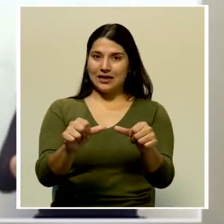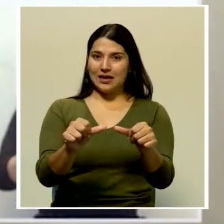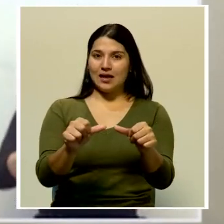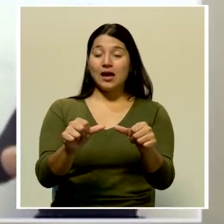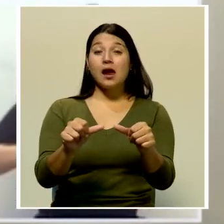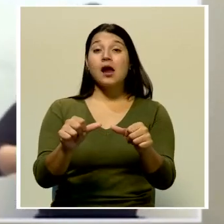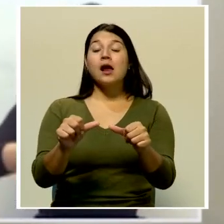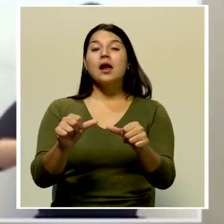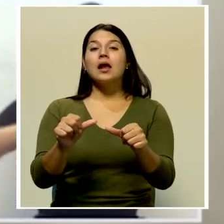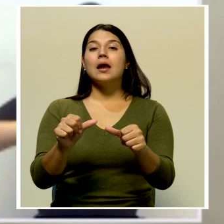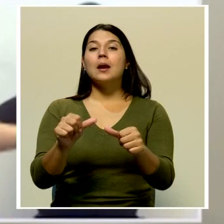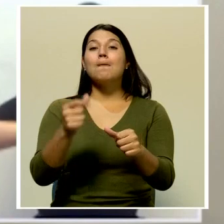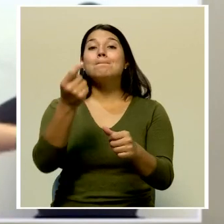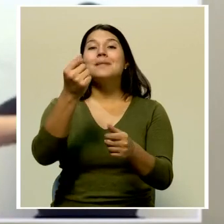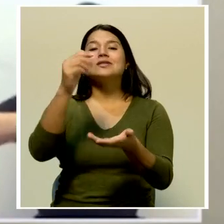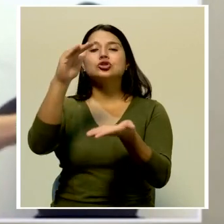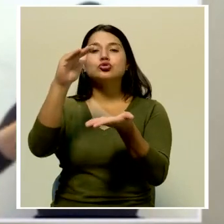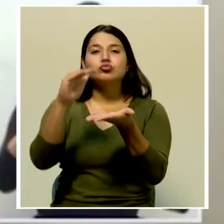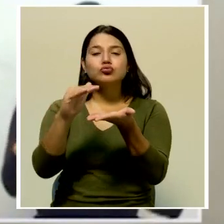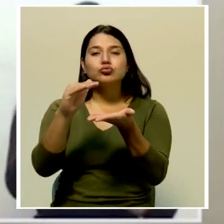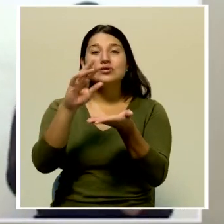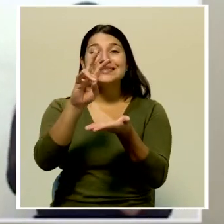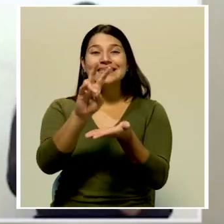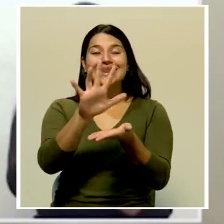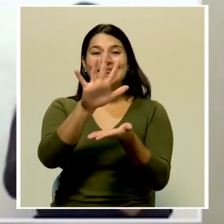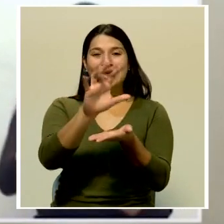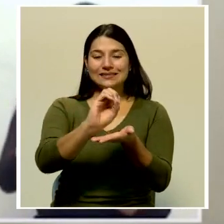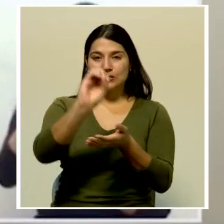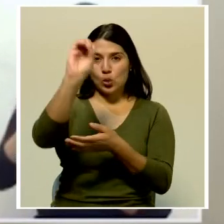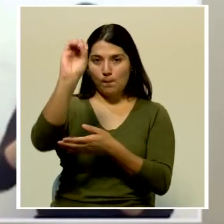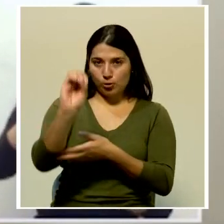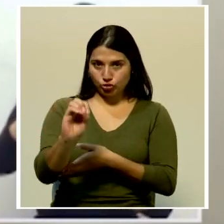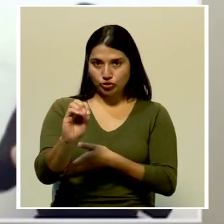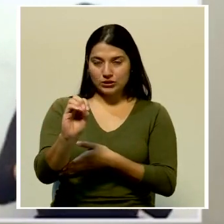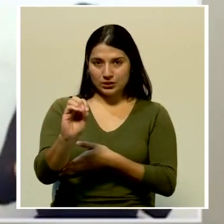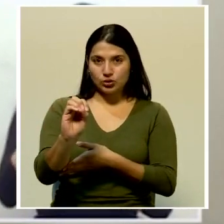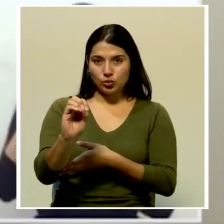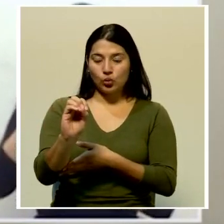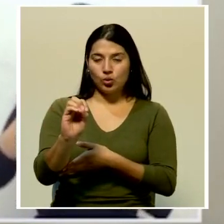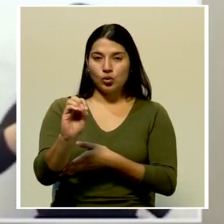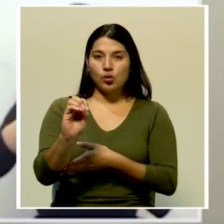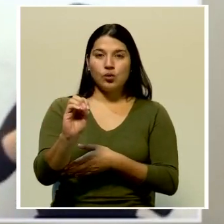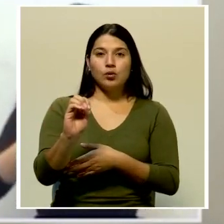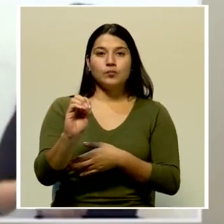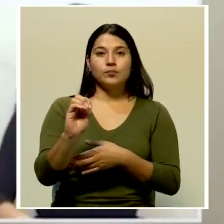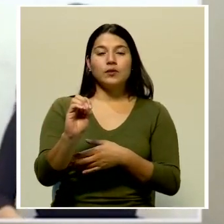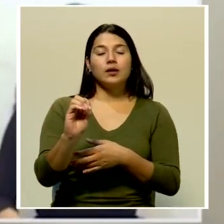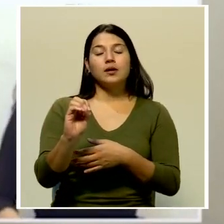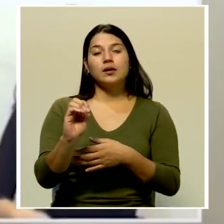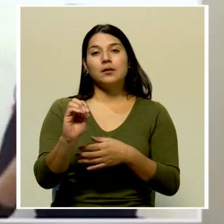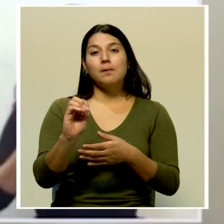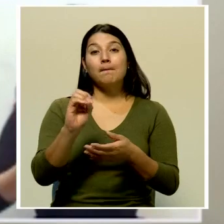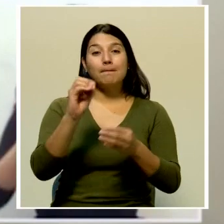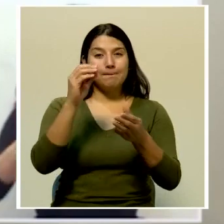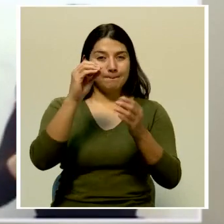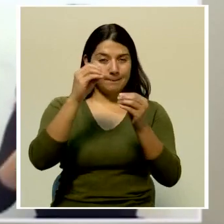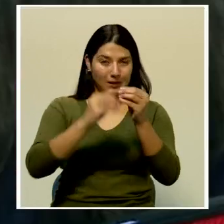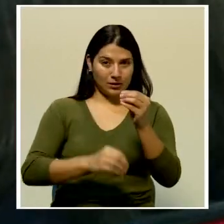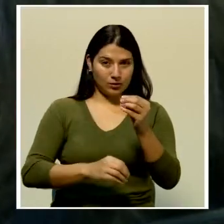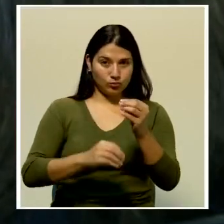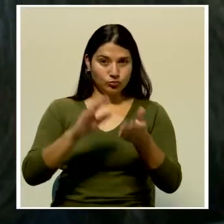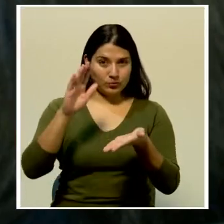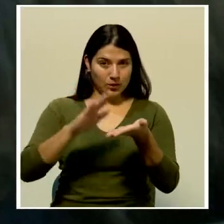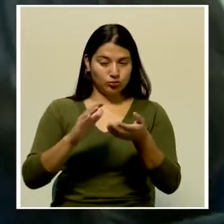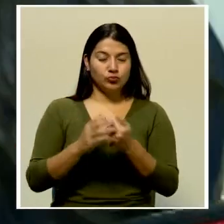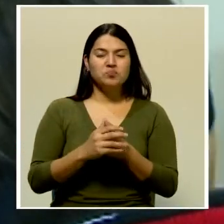base mínima contributiva del 75% de lo que normalmente es la base mínima contributiva.